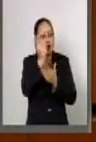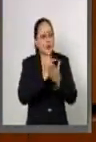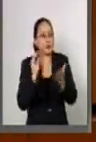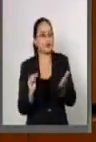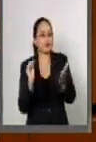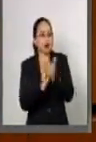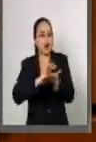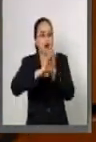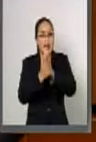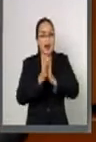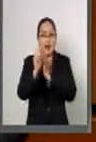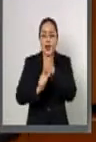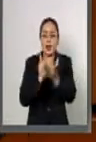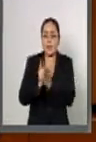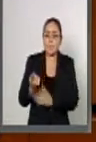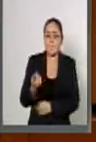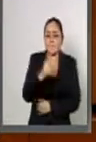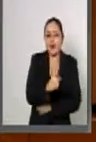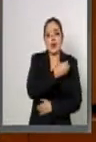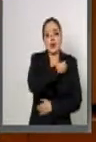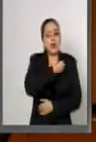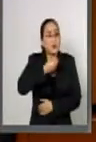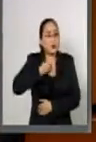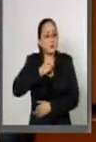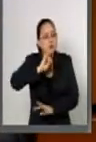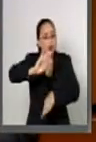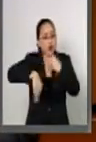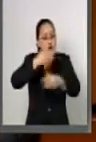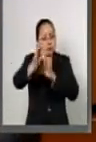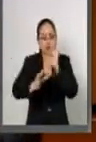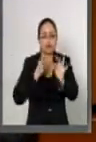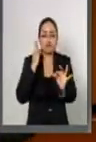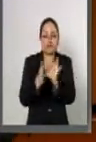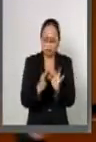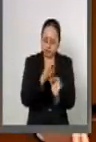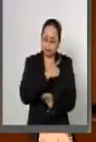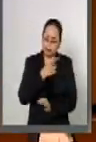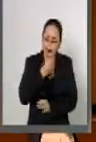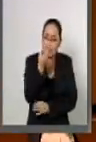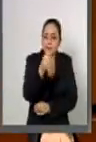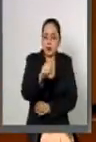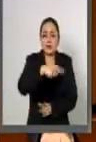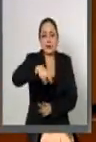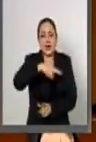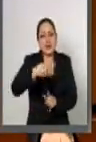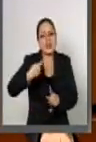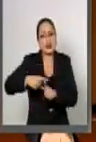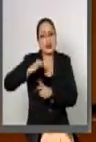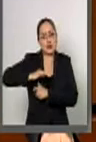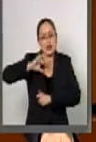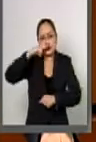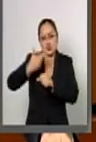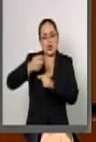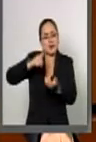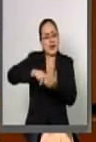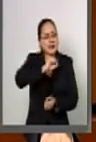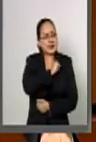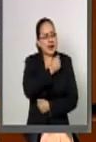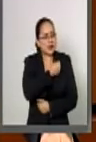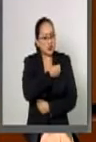para ser obligatoria su operación y cumplimiento por parte de las autoridades sanitarias